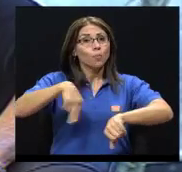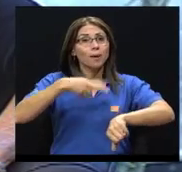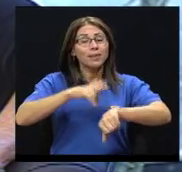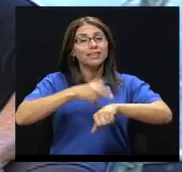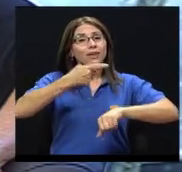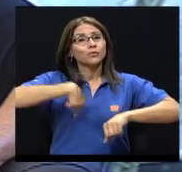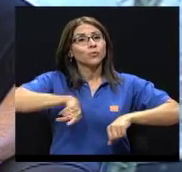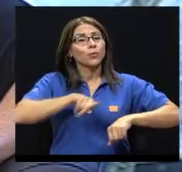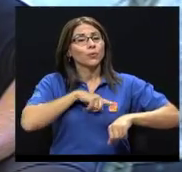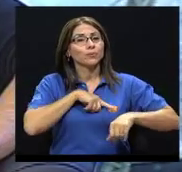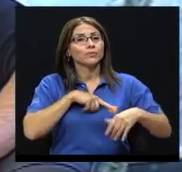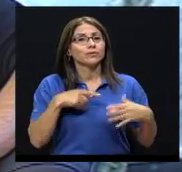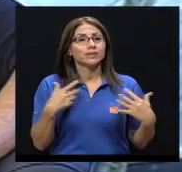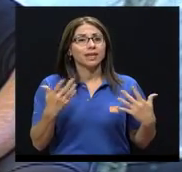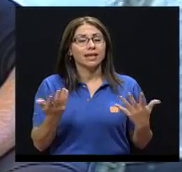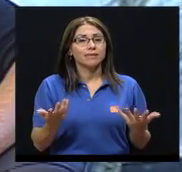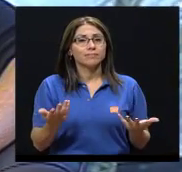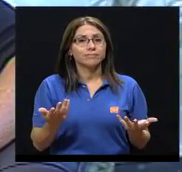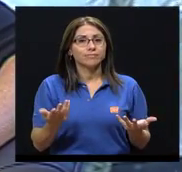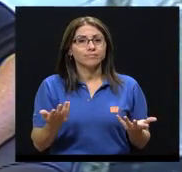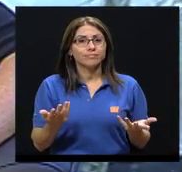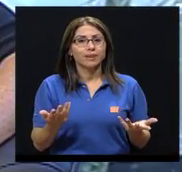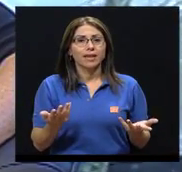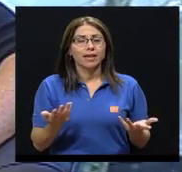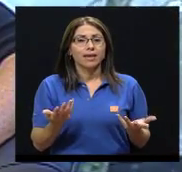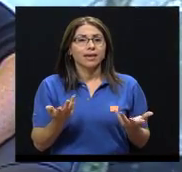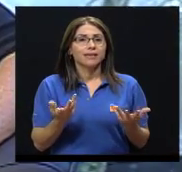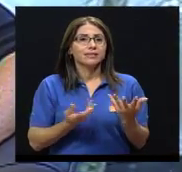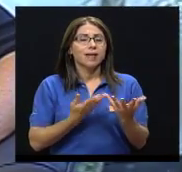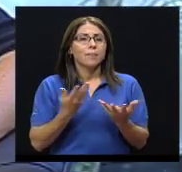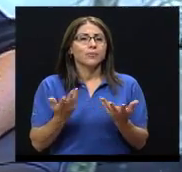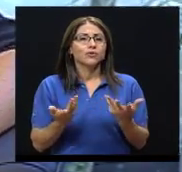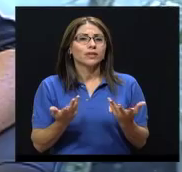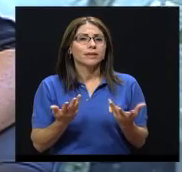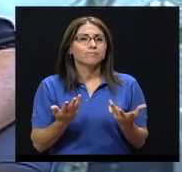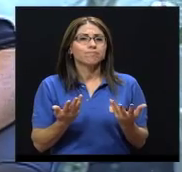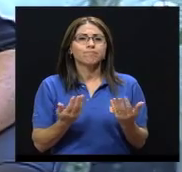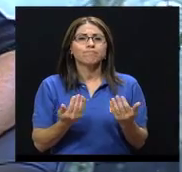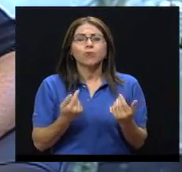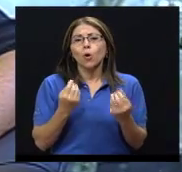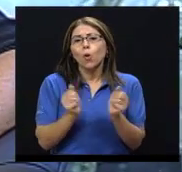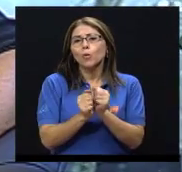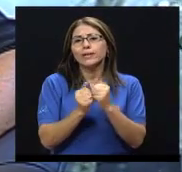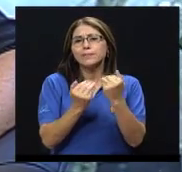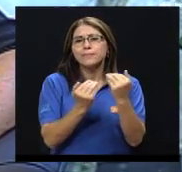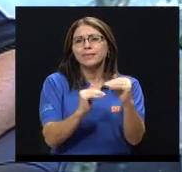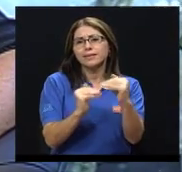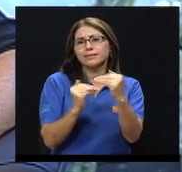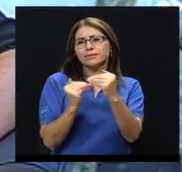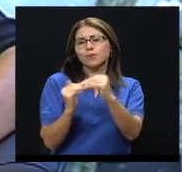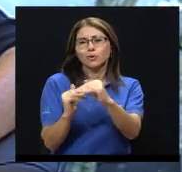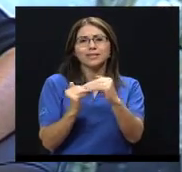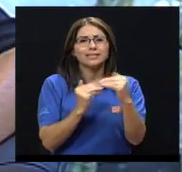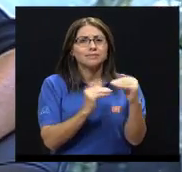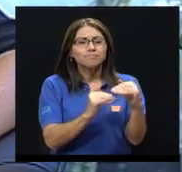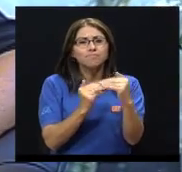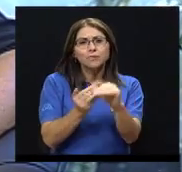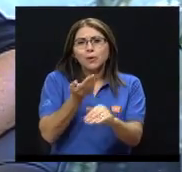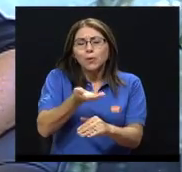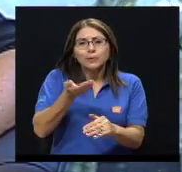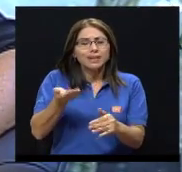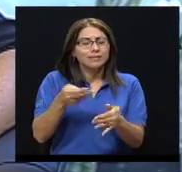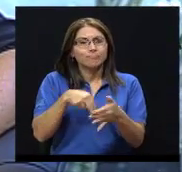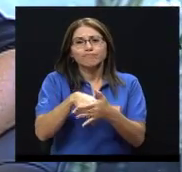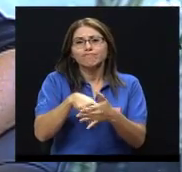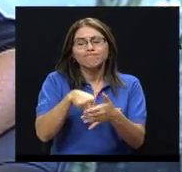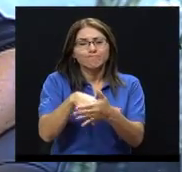estamos moviéndonos dentro de limitaciones, ¿verdad? Bastante